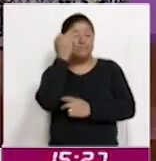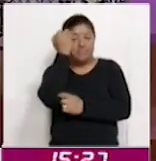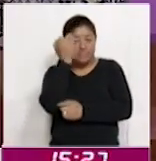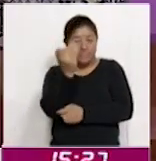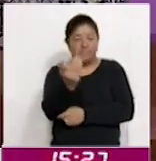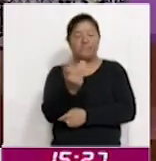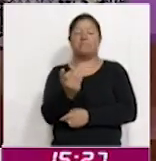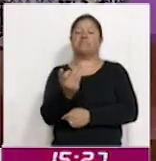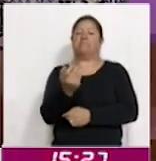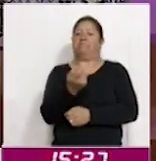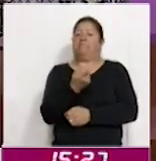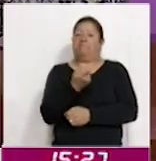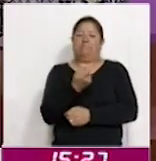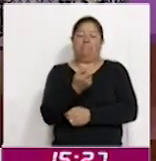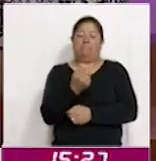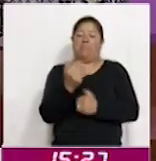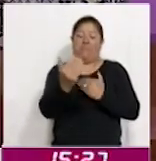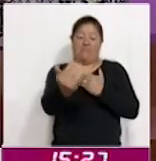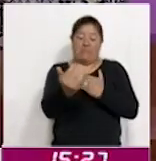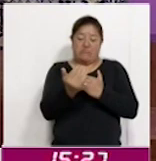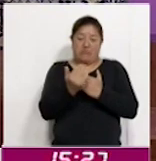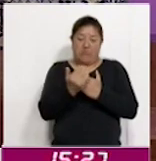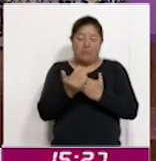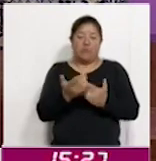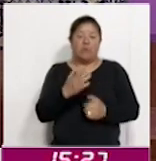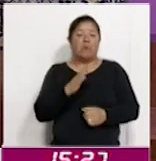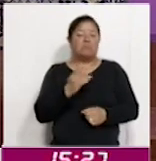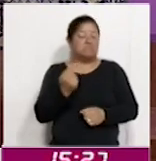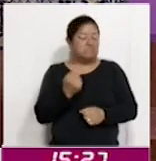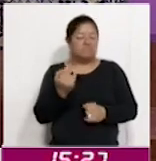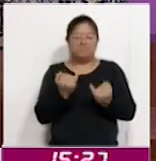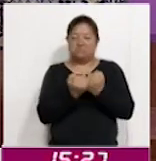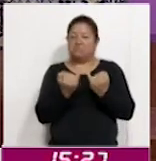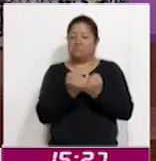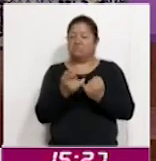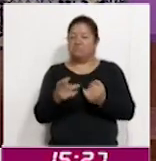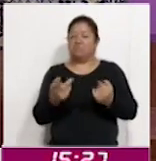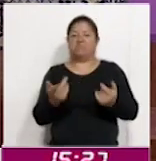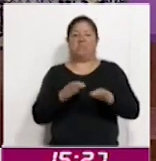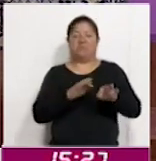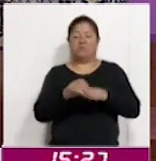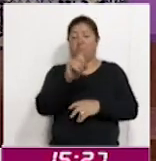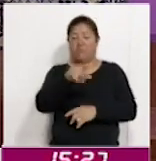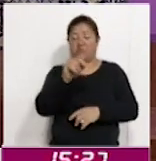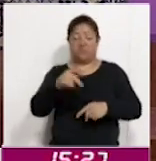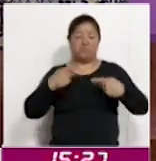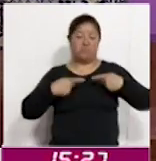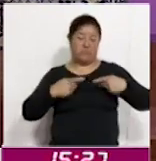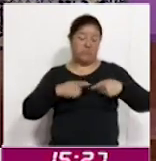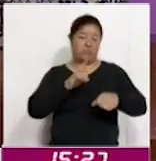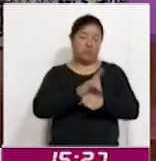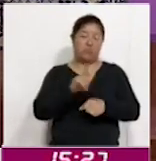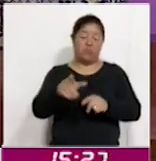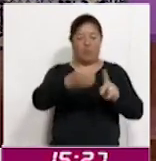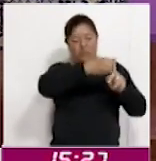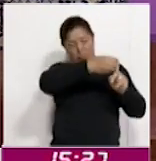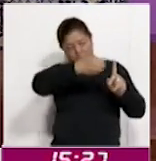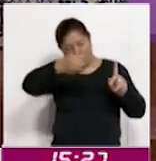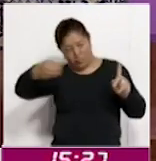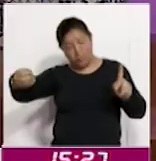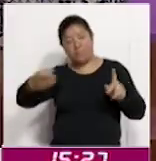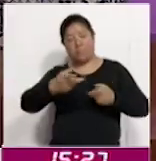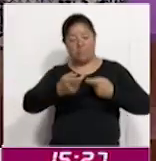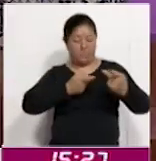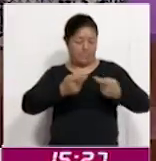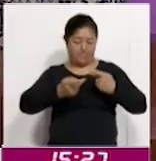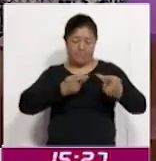poquito más reducidos. Pero finalmente se hace todo un trabajo, requerimos de personal, requerimos de toda una logística para preparar este